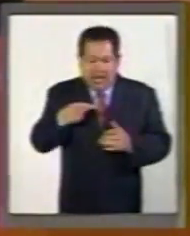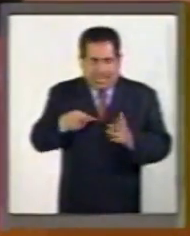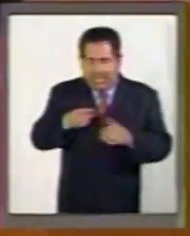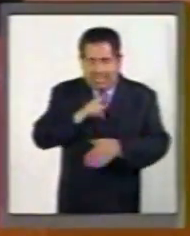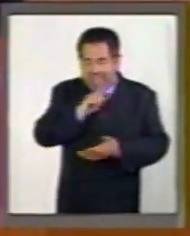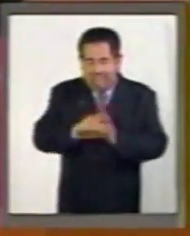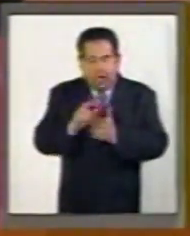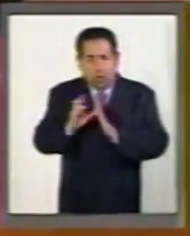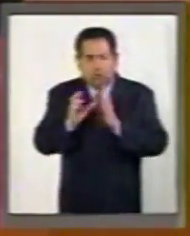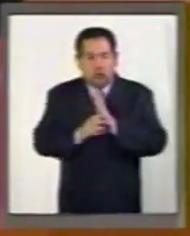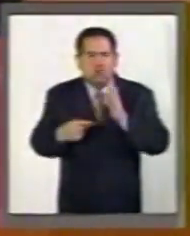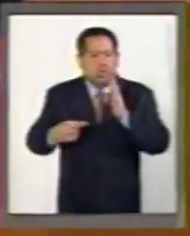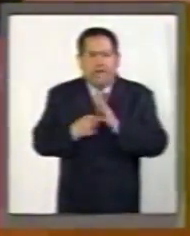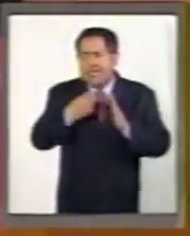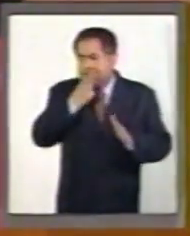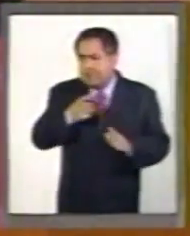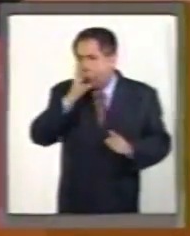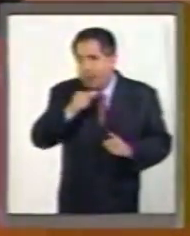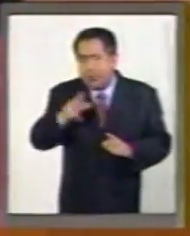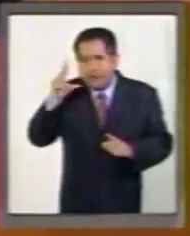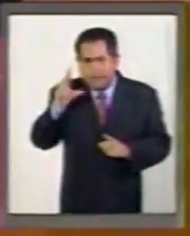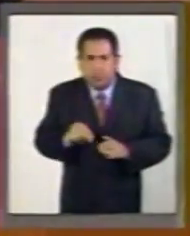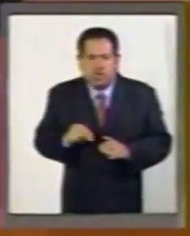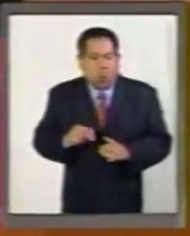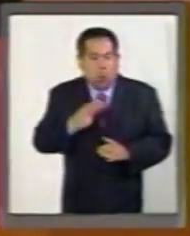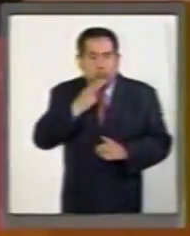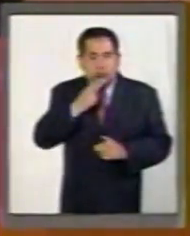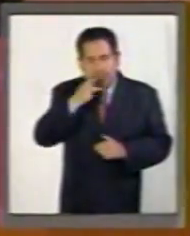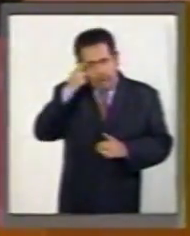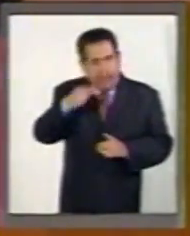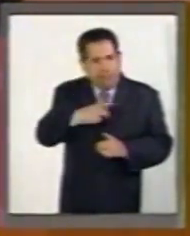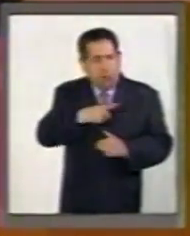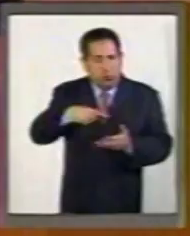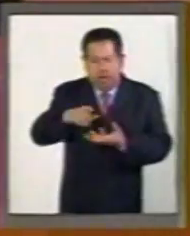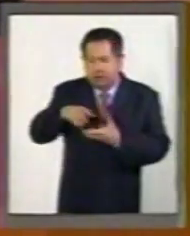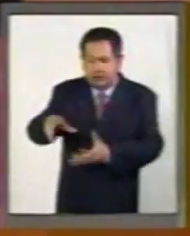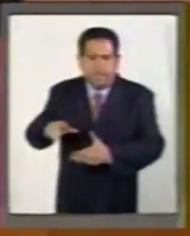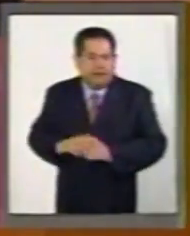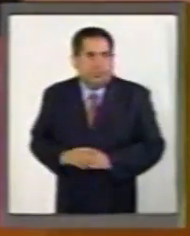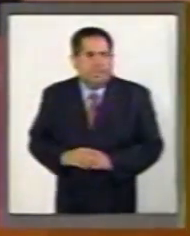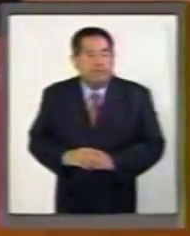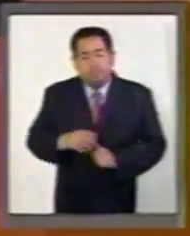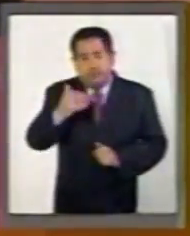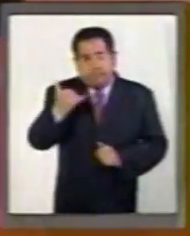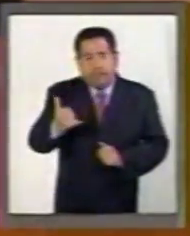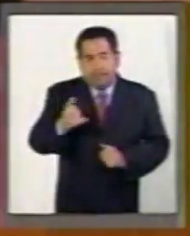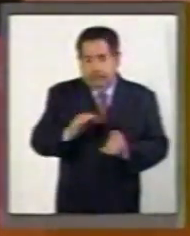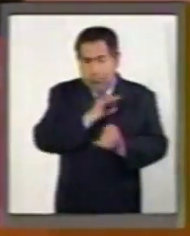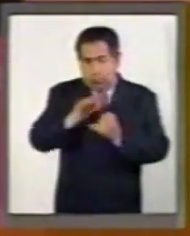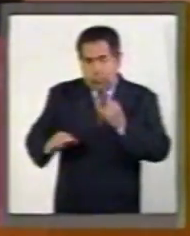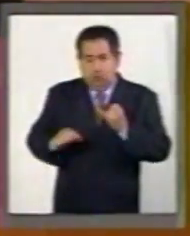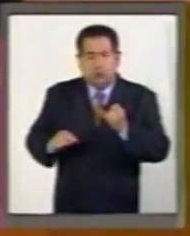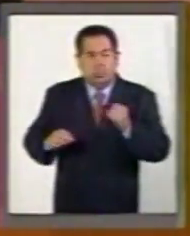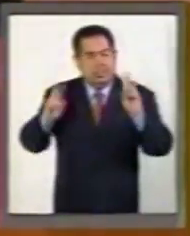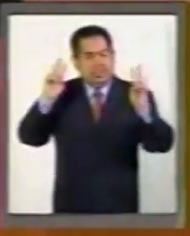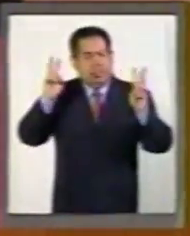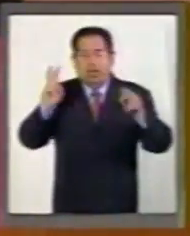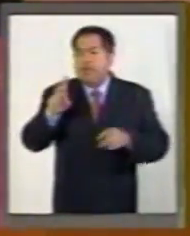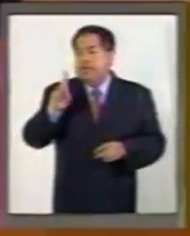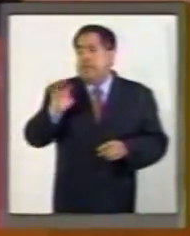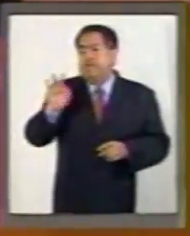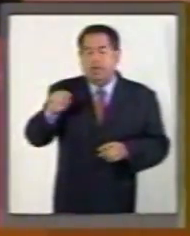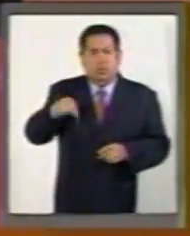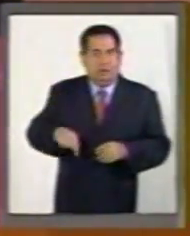de acuerdo a la Constitución y la ley, usar deuda pública. Y, por último, el tema del Distrito